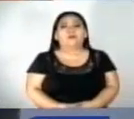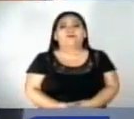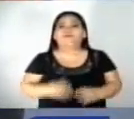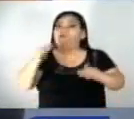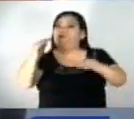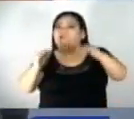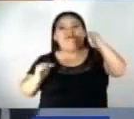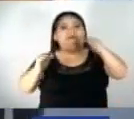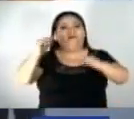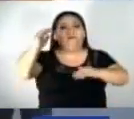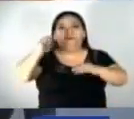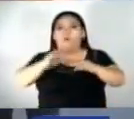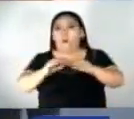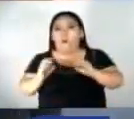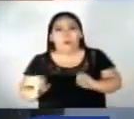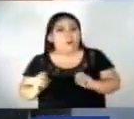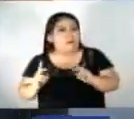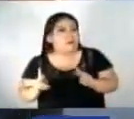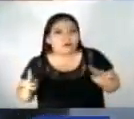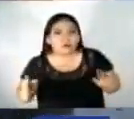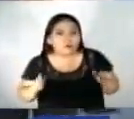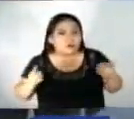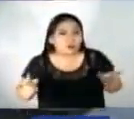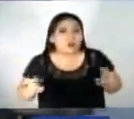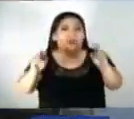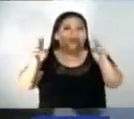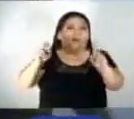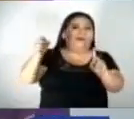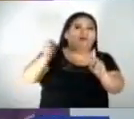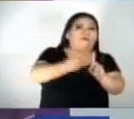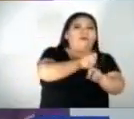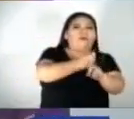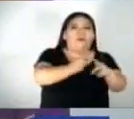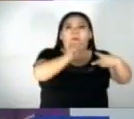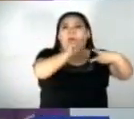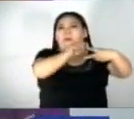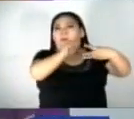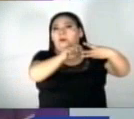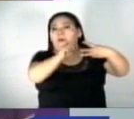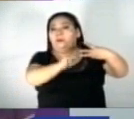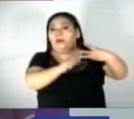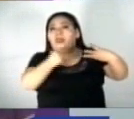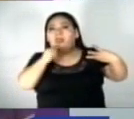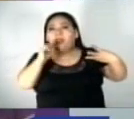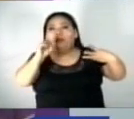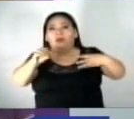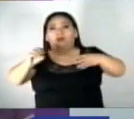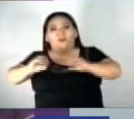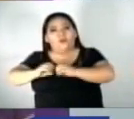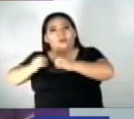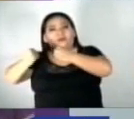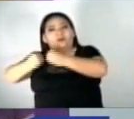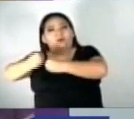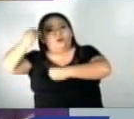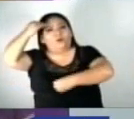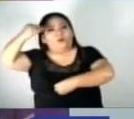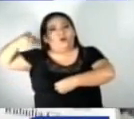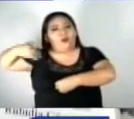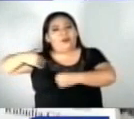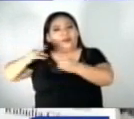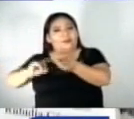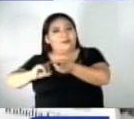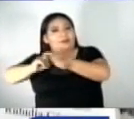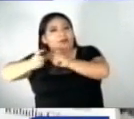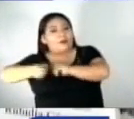Desigualdades, faltas de oportunidades y casos de violencia son parte de los señalamientos que realiza la Red de Mujeres Protagonistas de